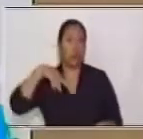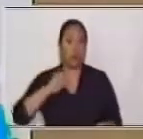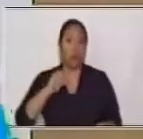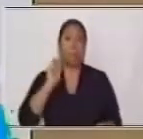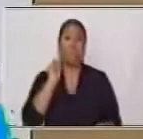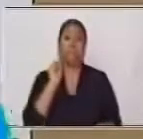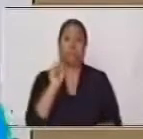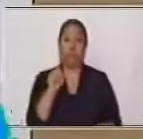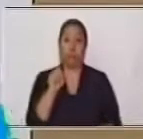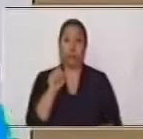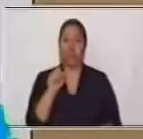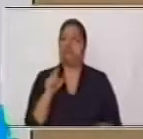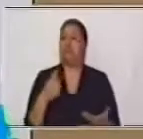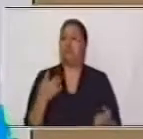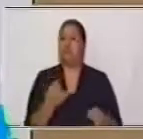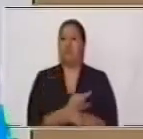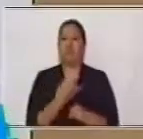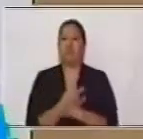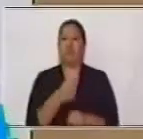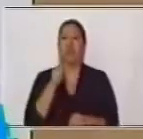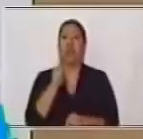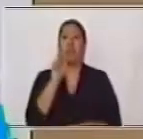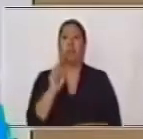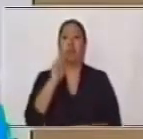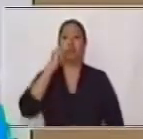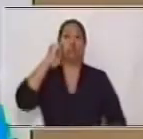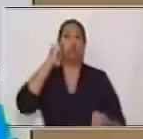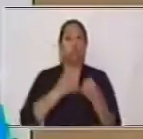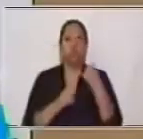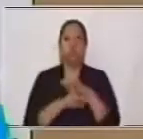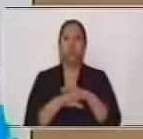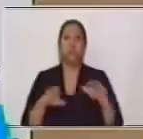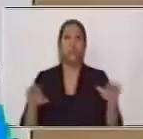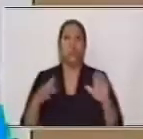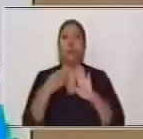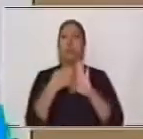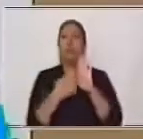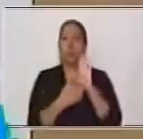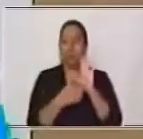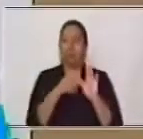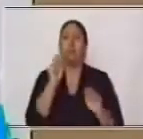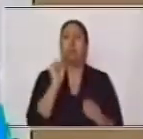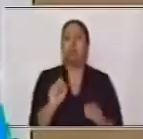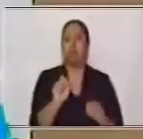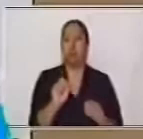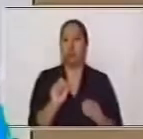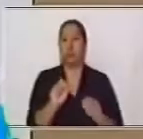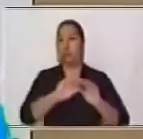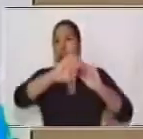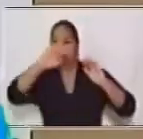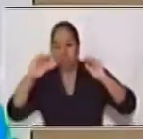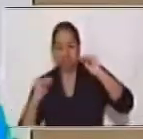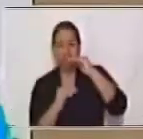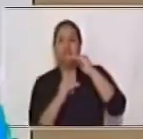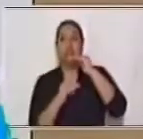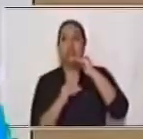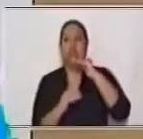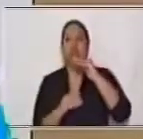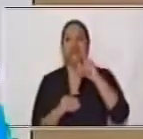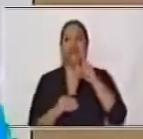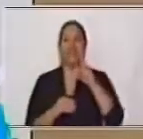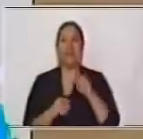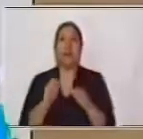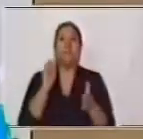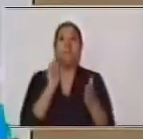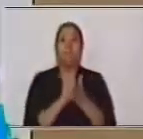Y el punto se usa para indicar el final de un enunciado o un párrafo. Y esta, pues, es una pausa más